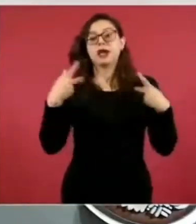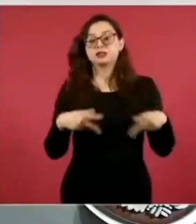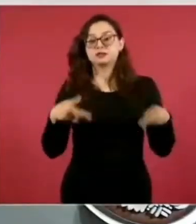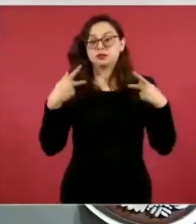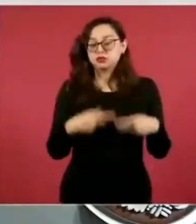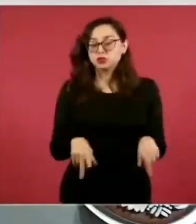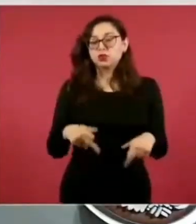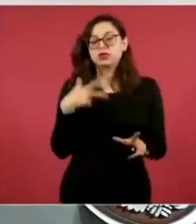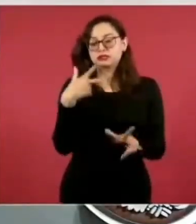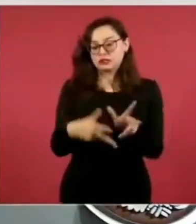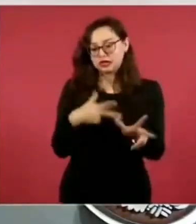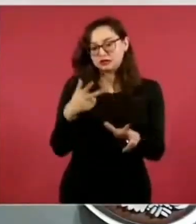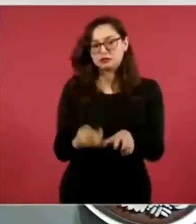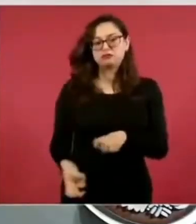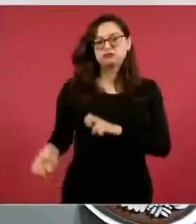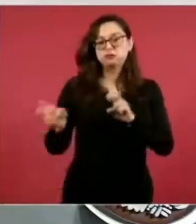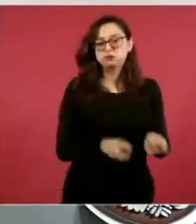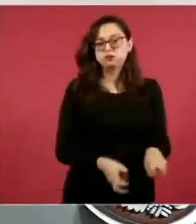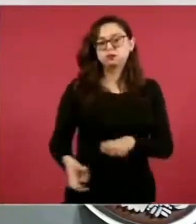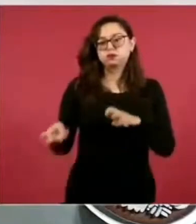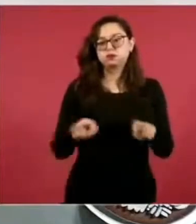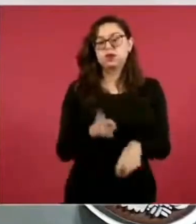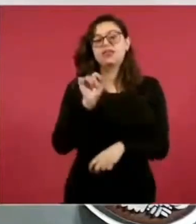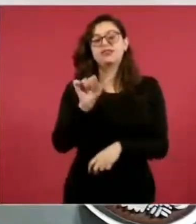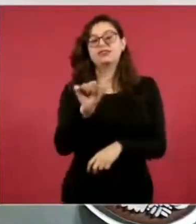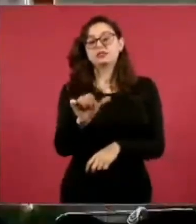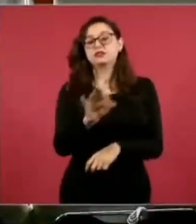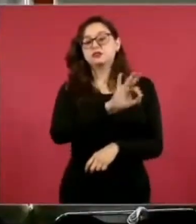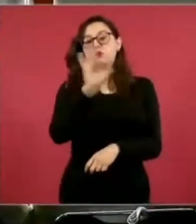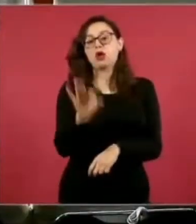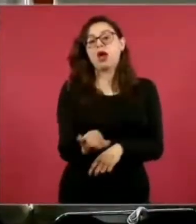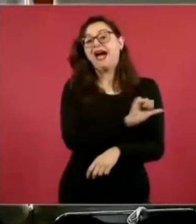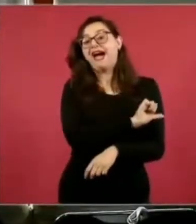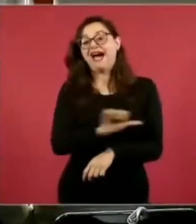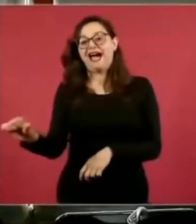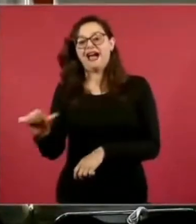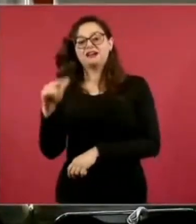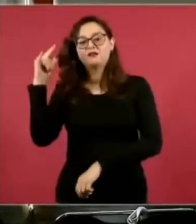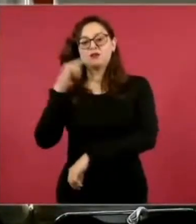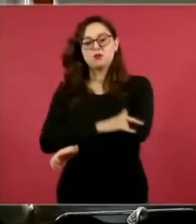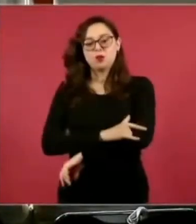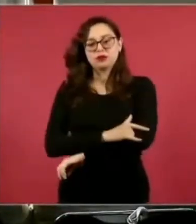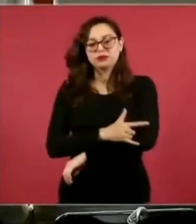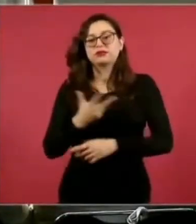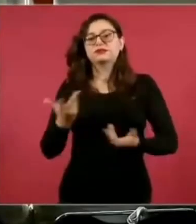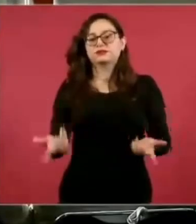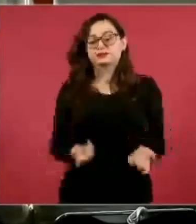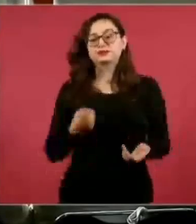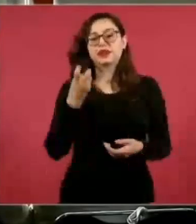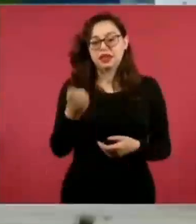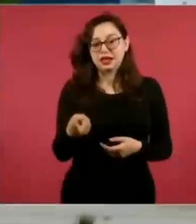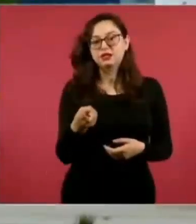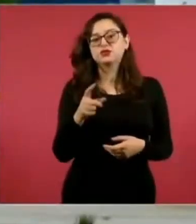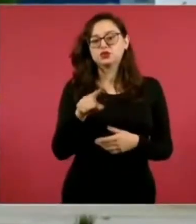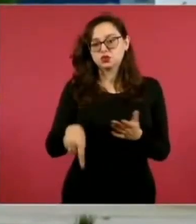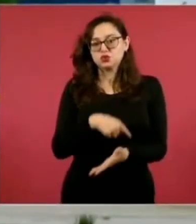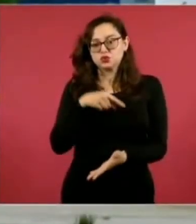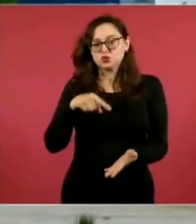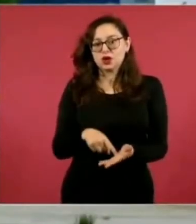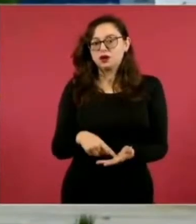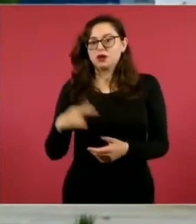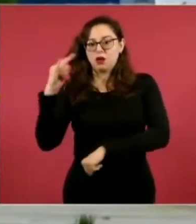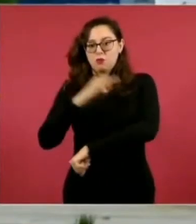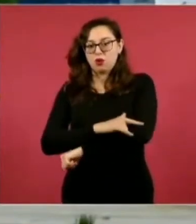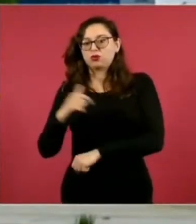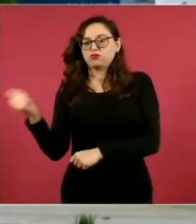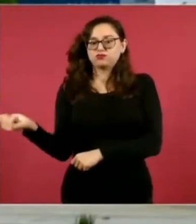Internacional de Cozumel, aproximadamente un 16.7 por ciento. Y esos pasajeros que llegan a este aeropuerto también